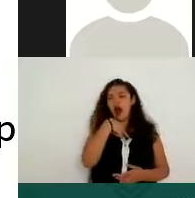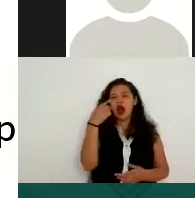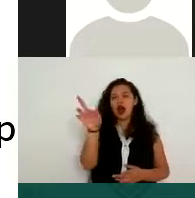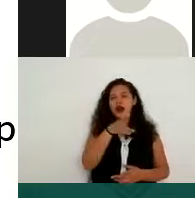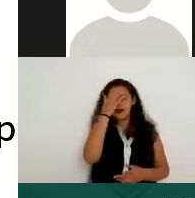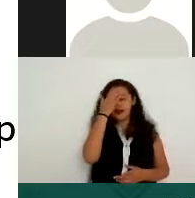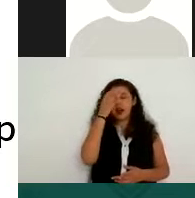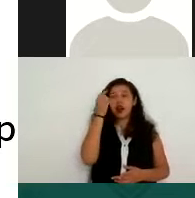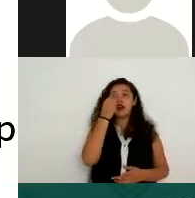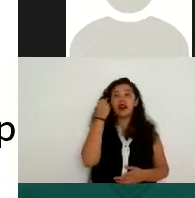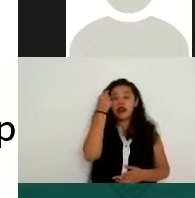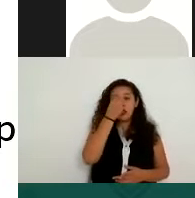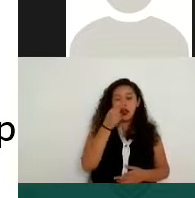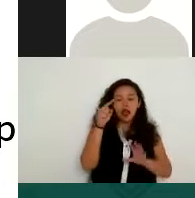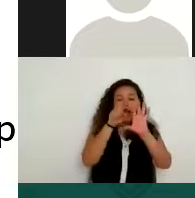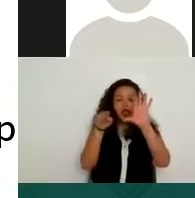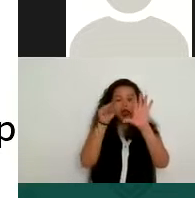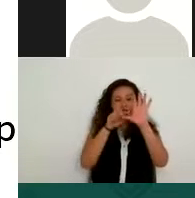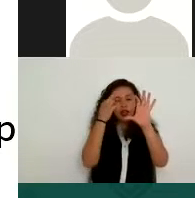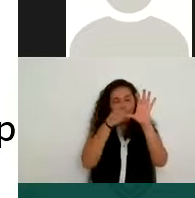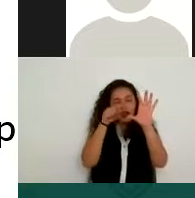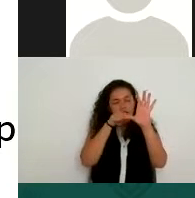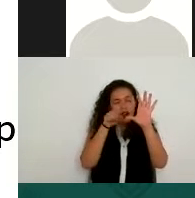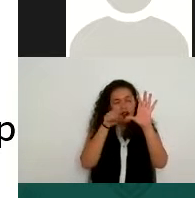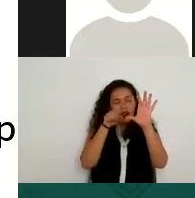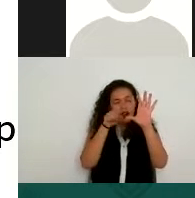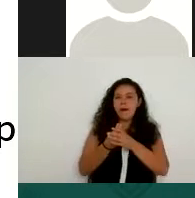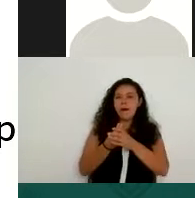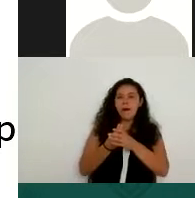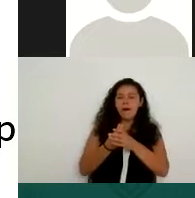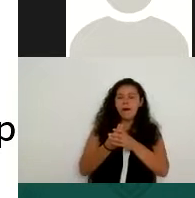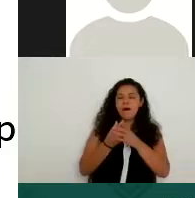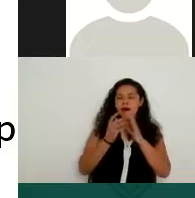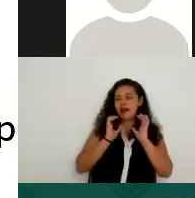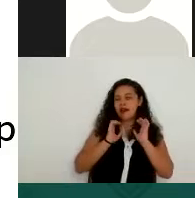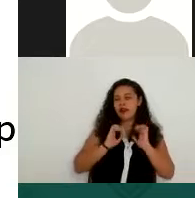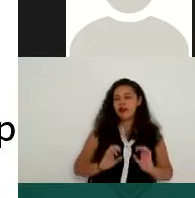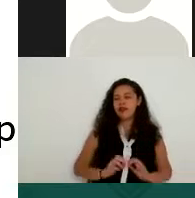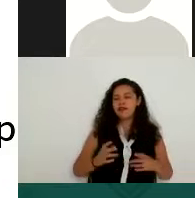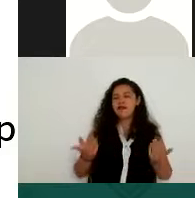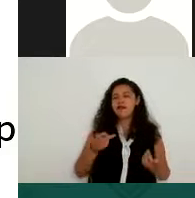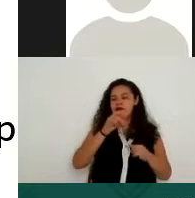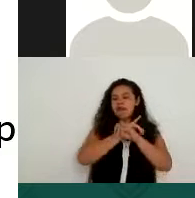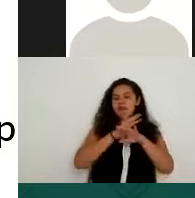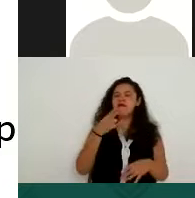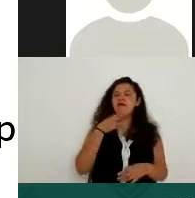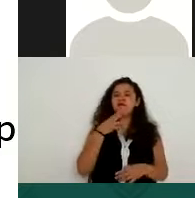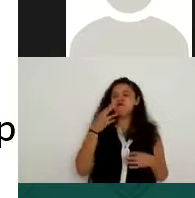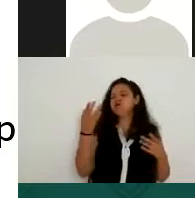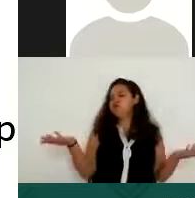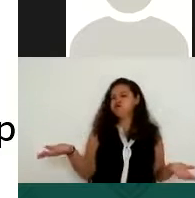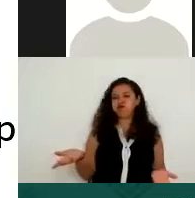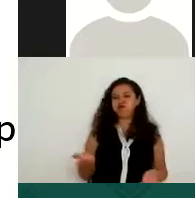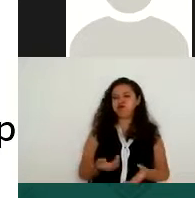hay algunos otros datos biométricos que más adelante veremos también. Estos datos se utilizan ya básicamente por motivos